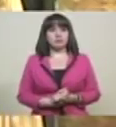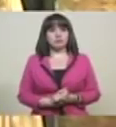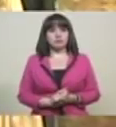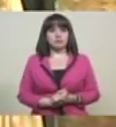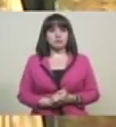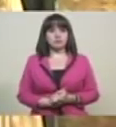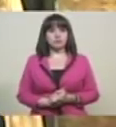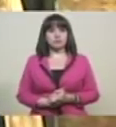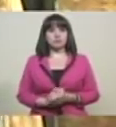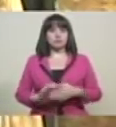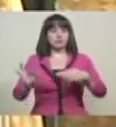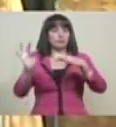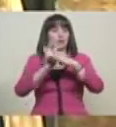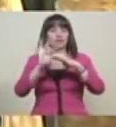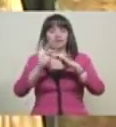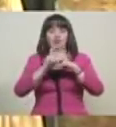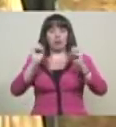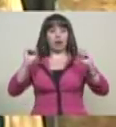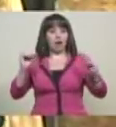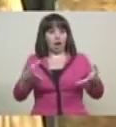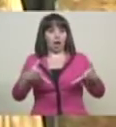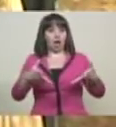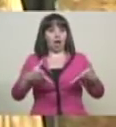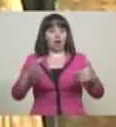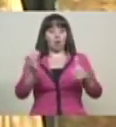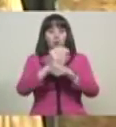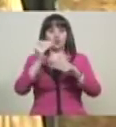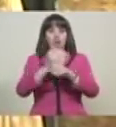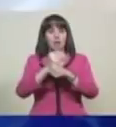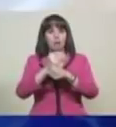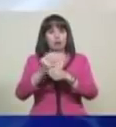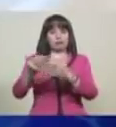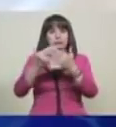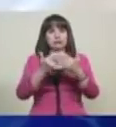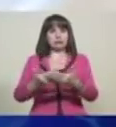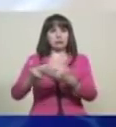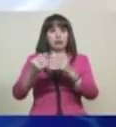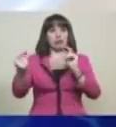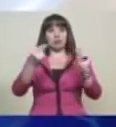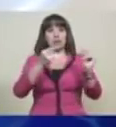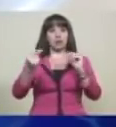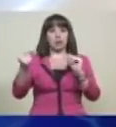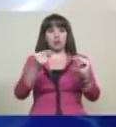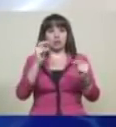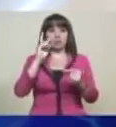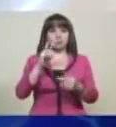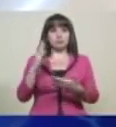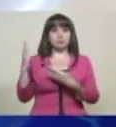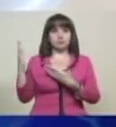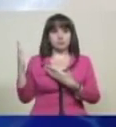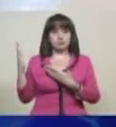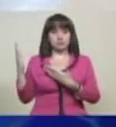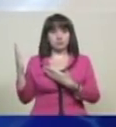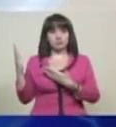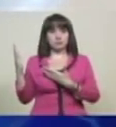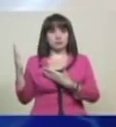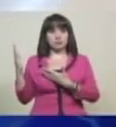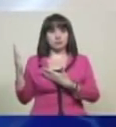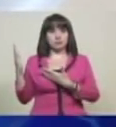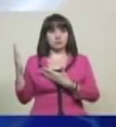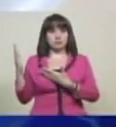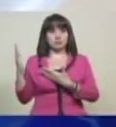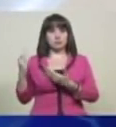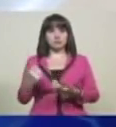Es una fórmula mágica que descubrimos en el estudio, en el debate, que fuimos creando. Esto que nosotros estamos haciendo en